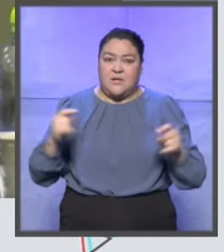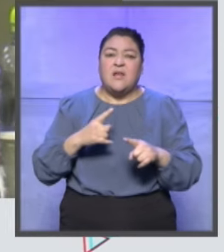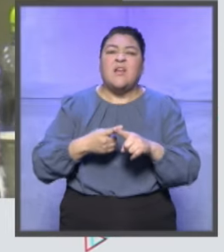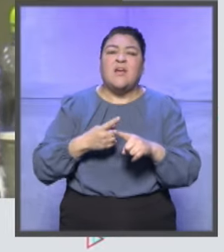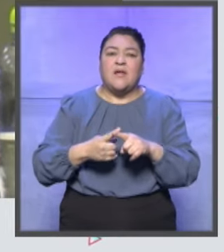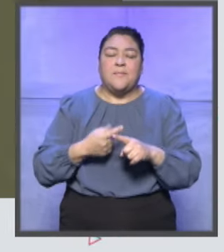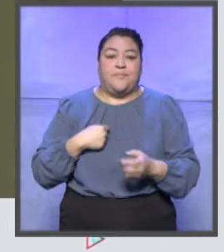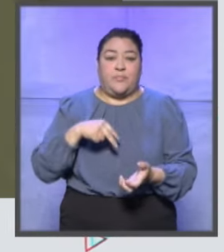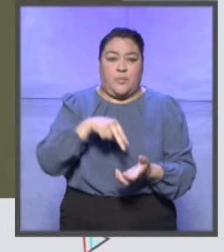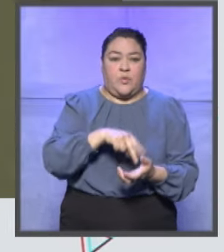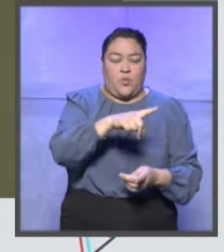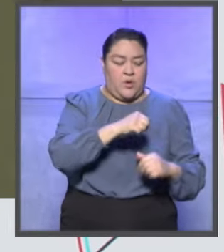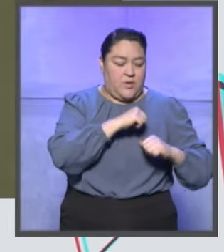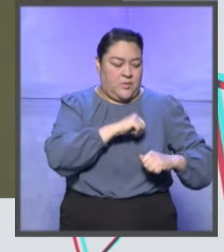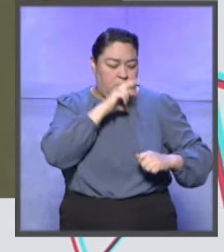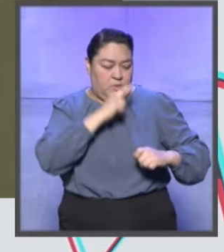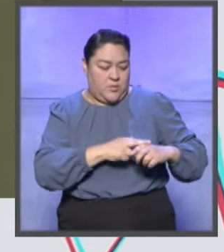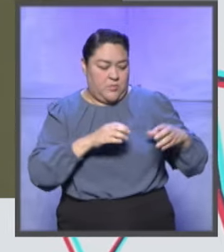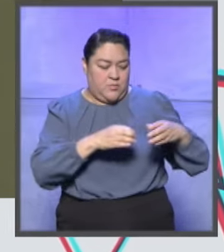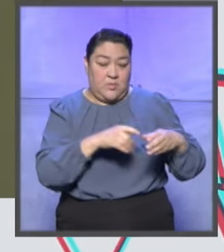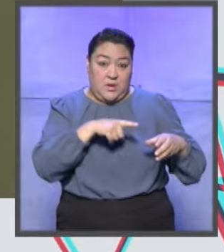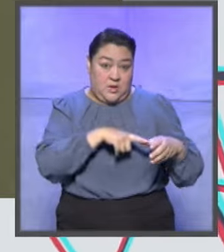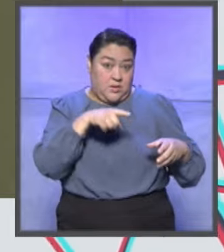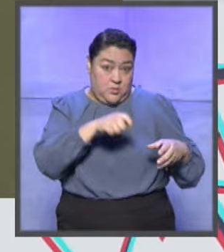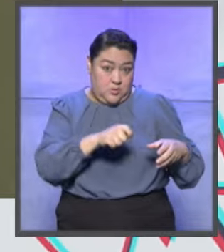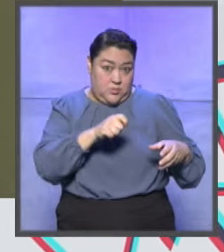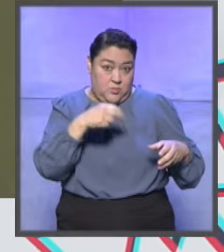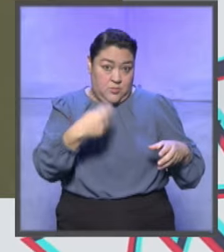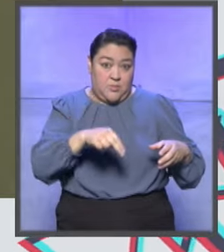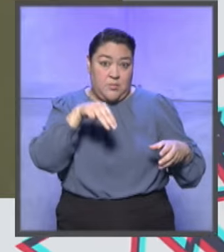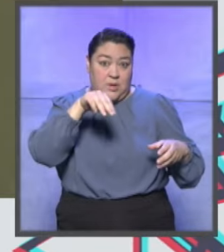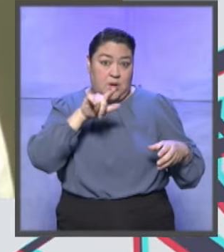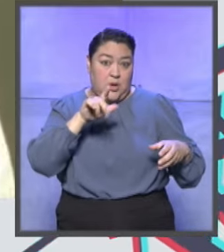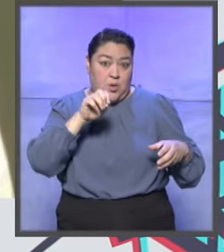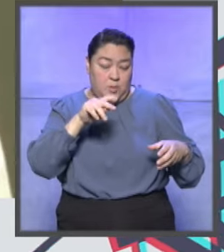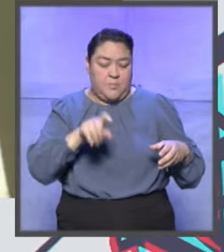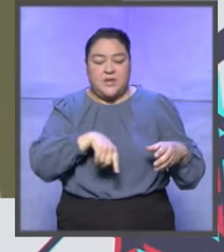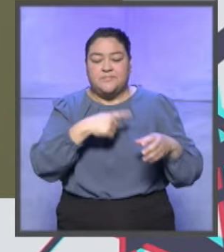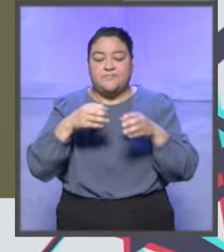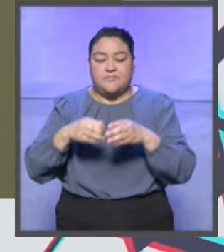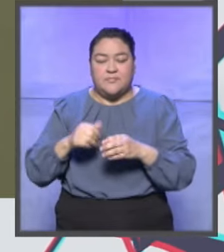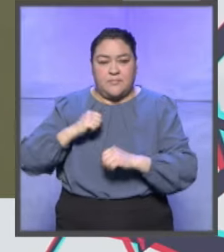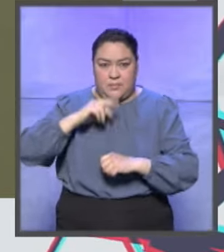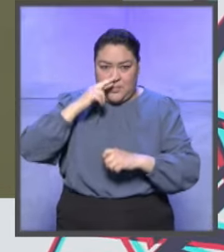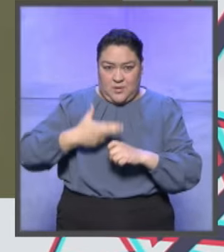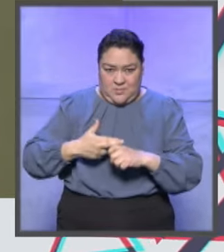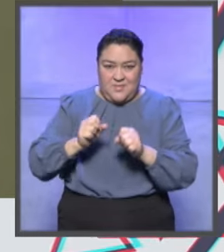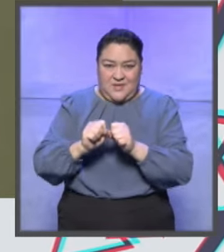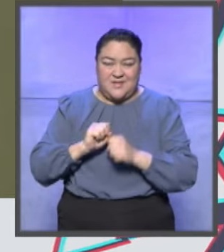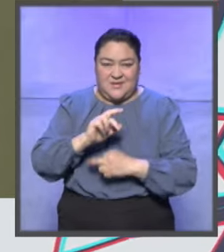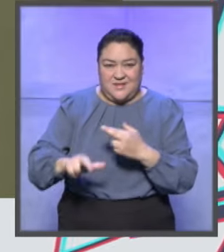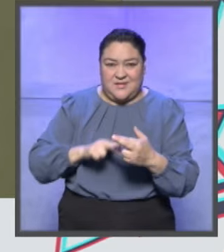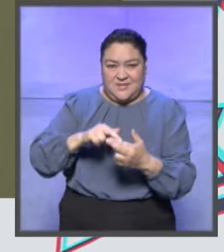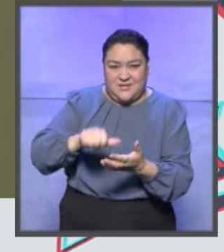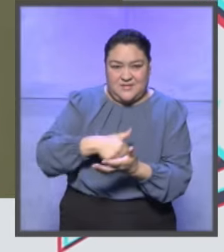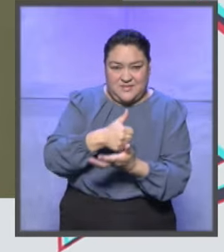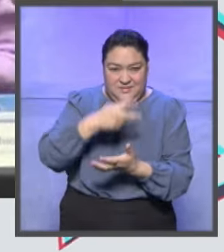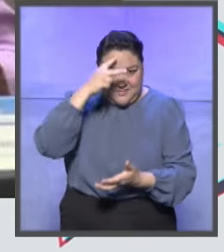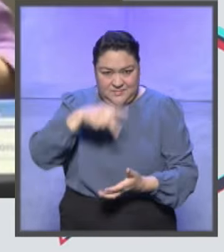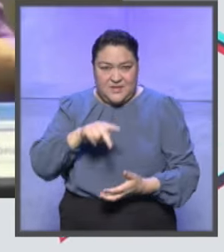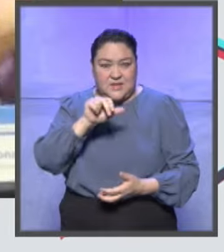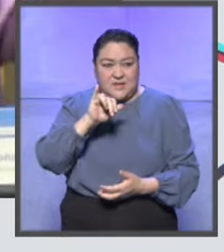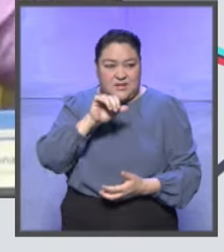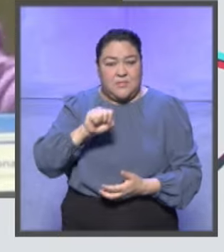del evento participaron la titular de la Defensoría Pública Electoral, Marina López, la presidenta de la Sala Regional Ciudad de México, María Silva,